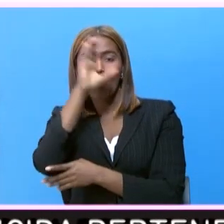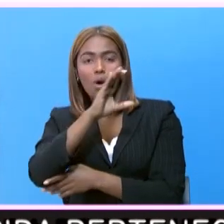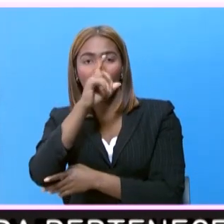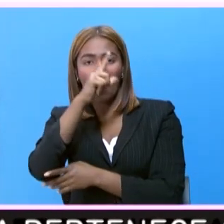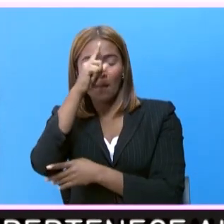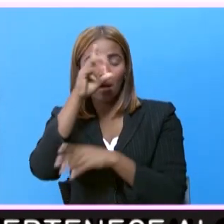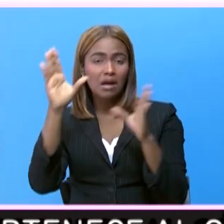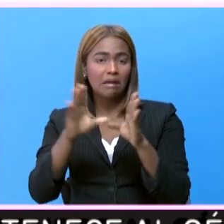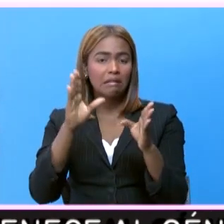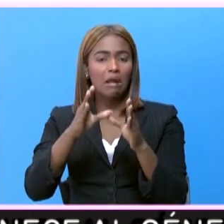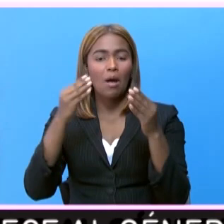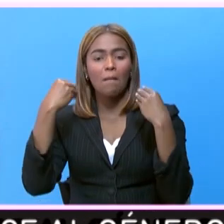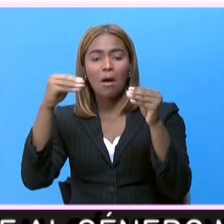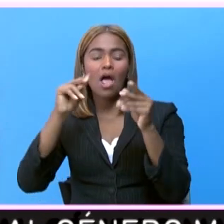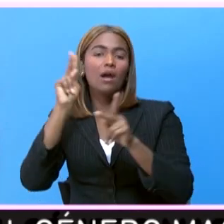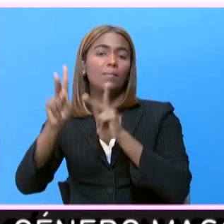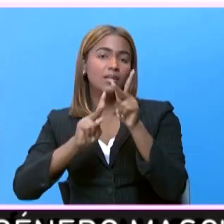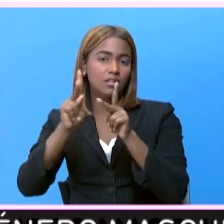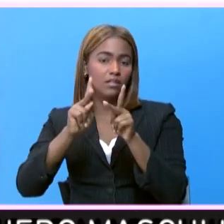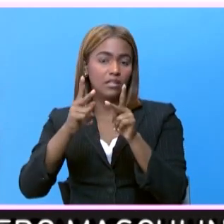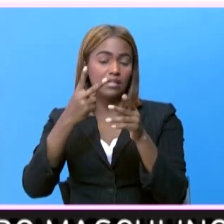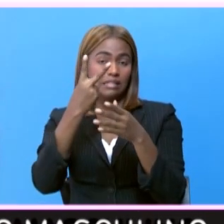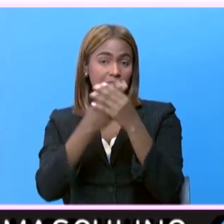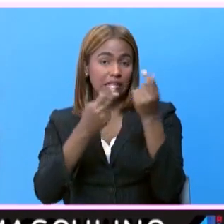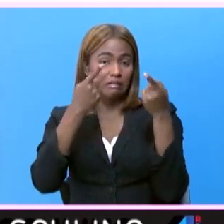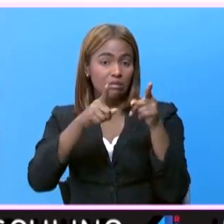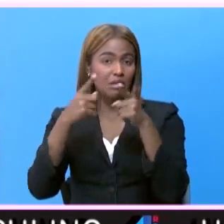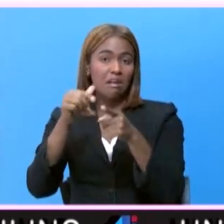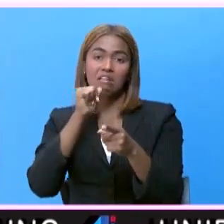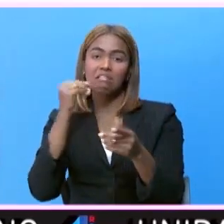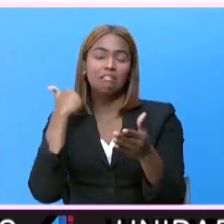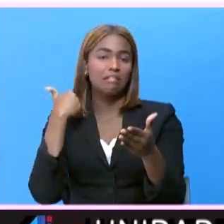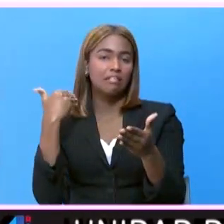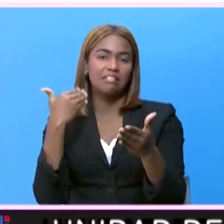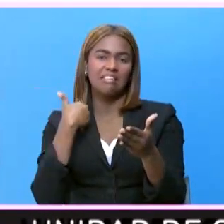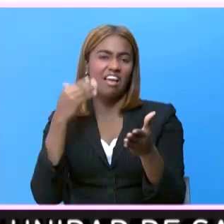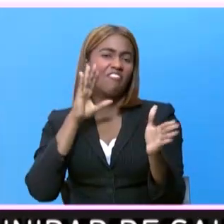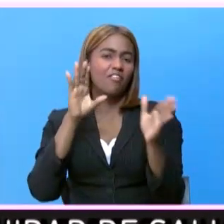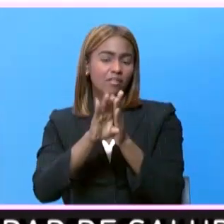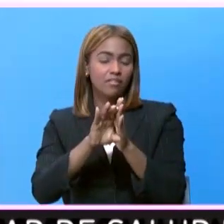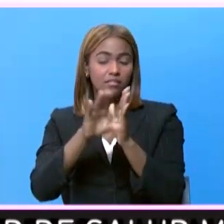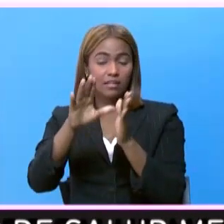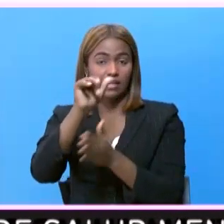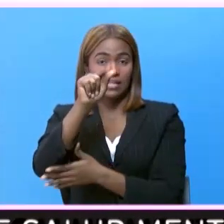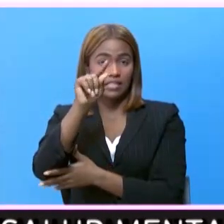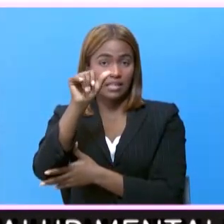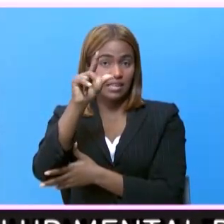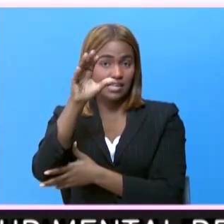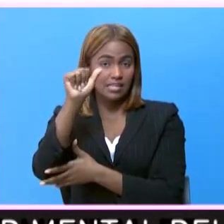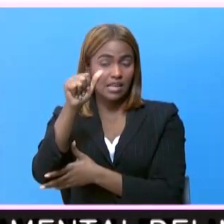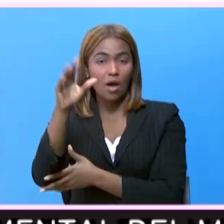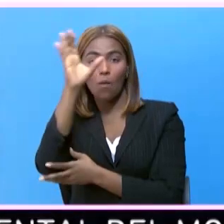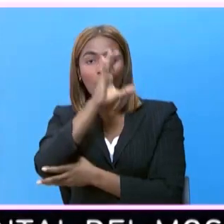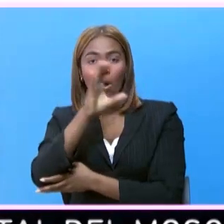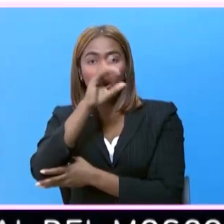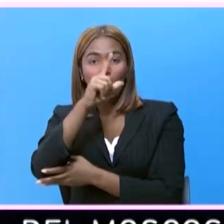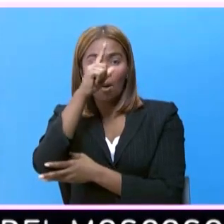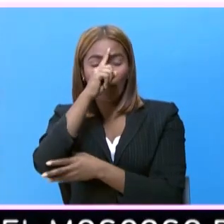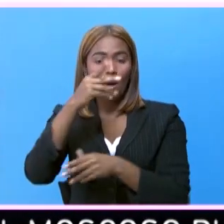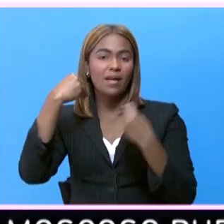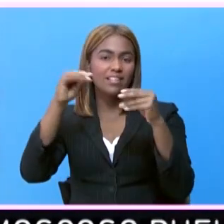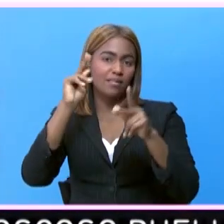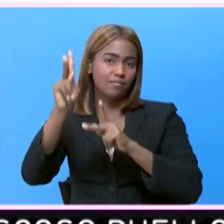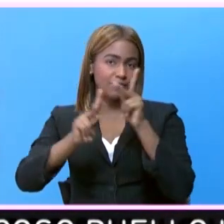por presunta trata de personas. De estos dos casos no hay fotografías. Altagracia Hernández Acosta es buscada por trata de